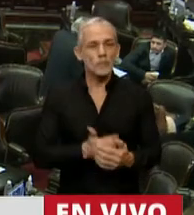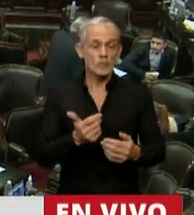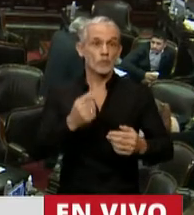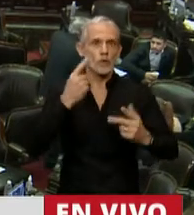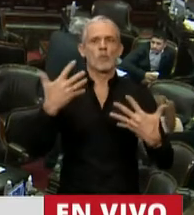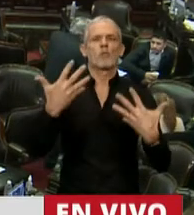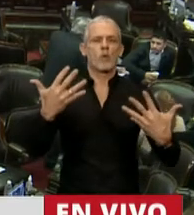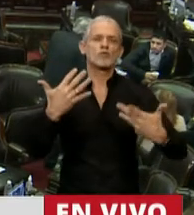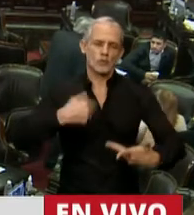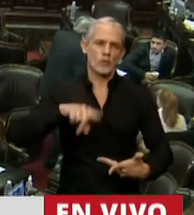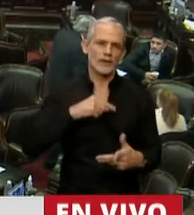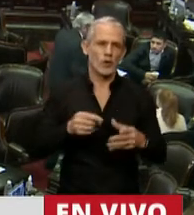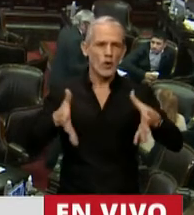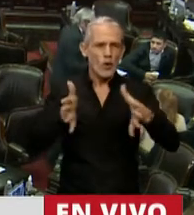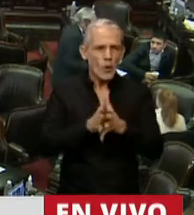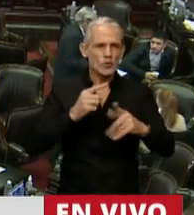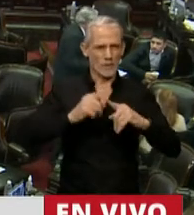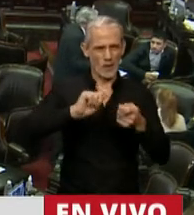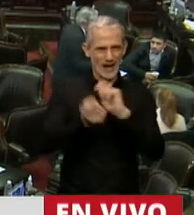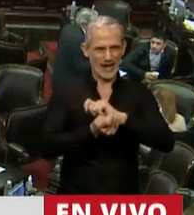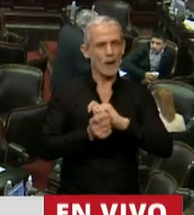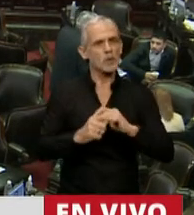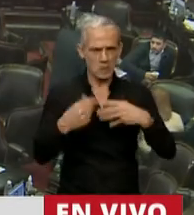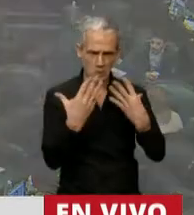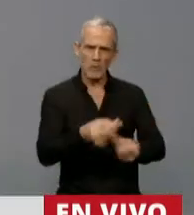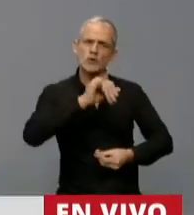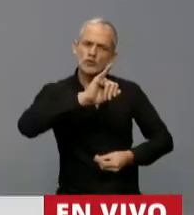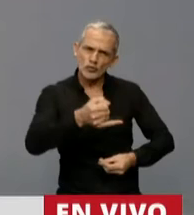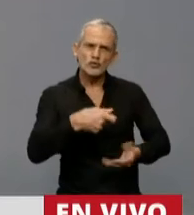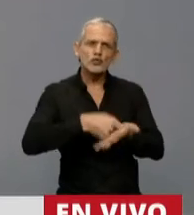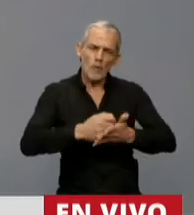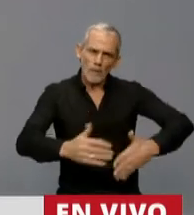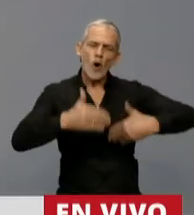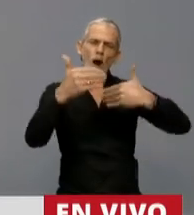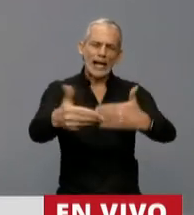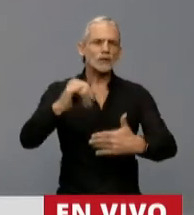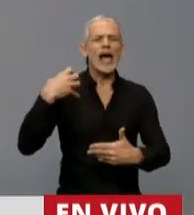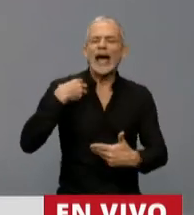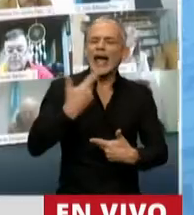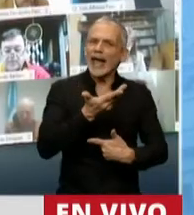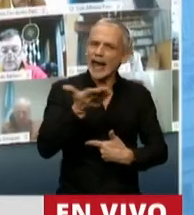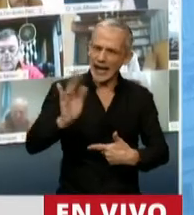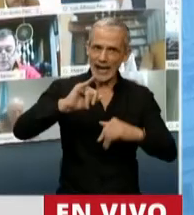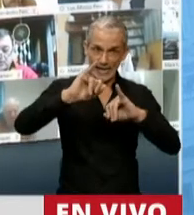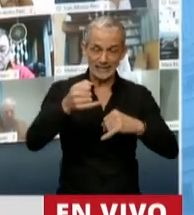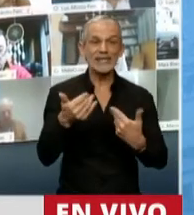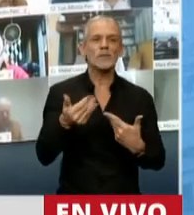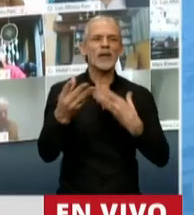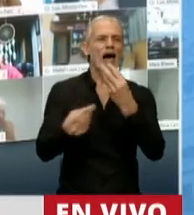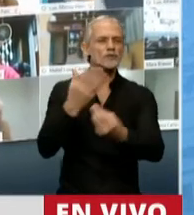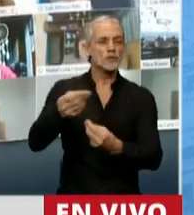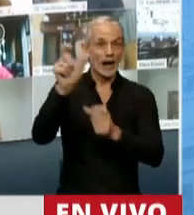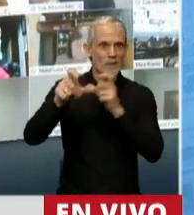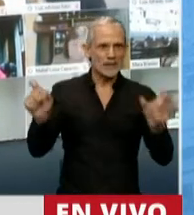por supuesto que desde el punto por el cambio acompañamos la necesidad de una moratoria general que pueda ayudar a los